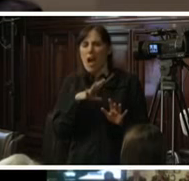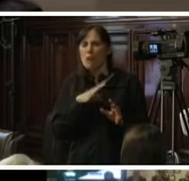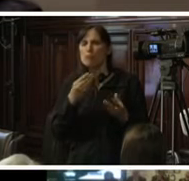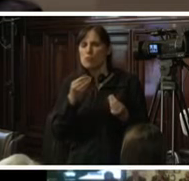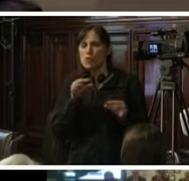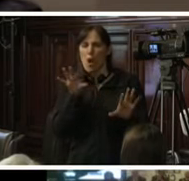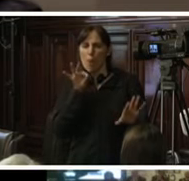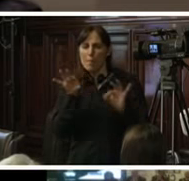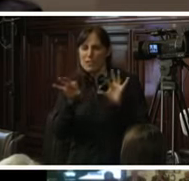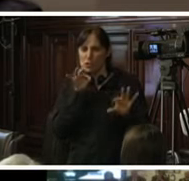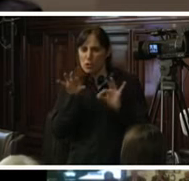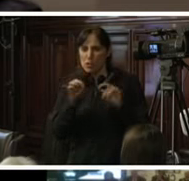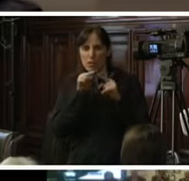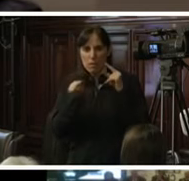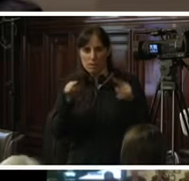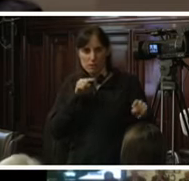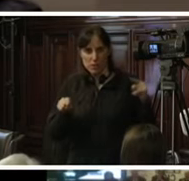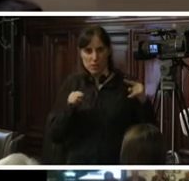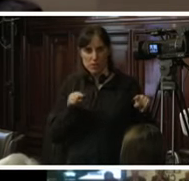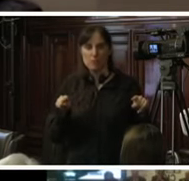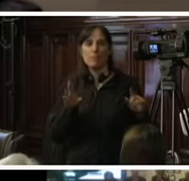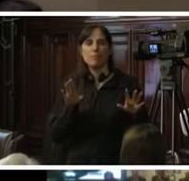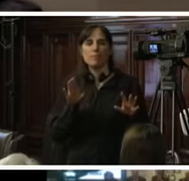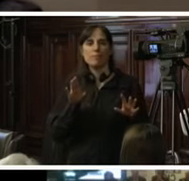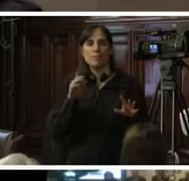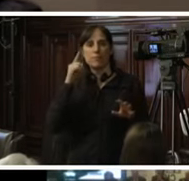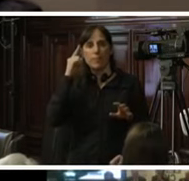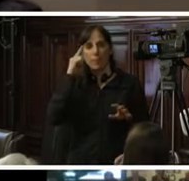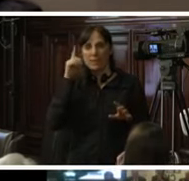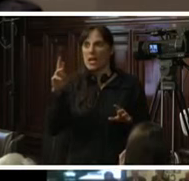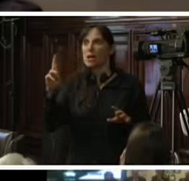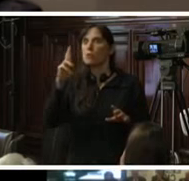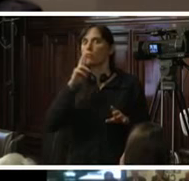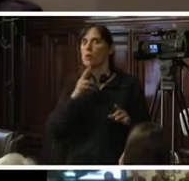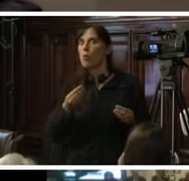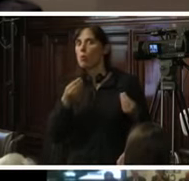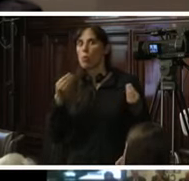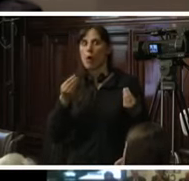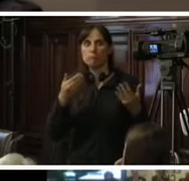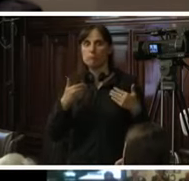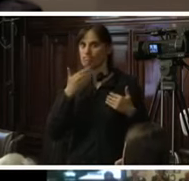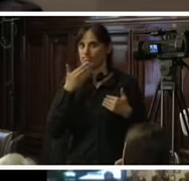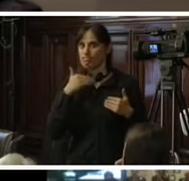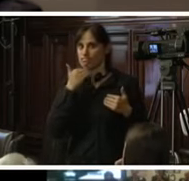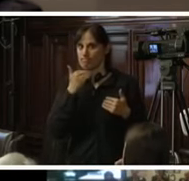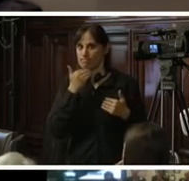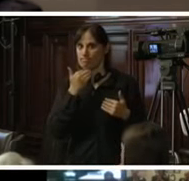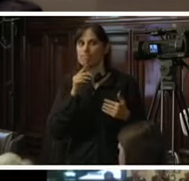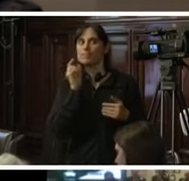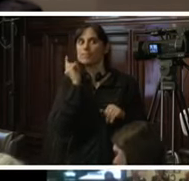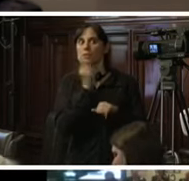no es necesariamente que se va a llegar al resultado de una decisión del pleno por la